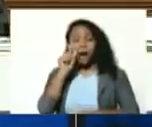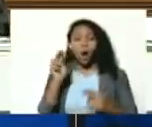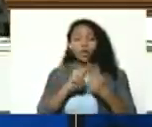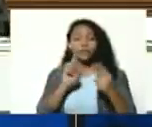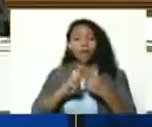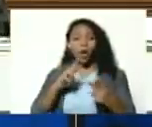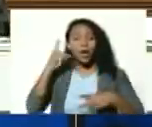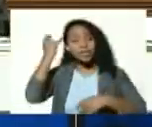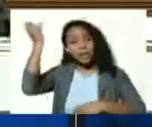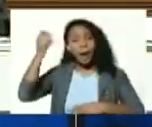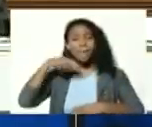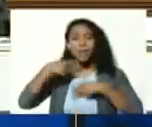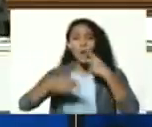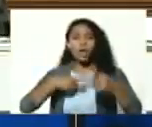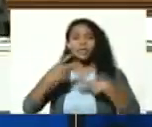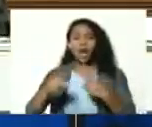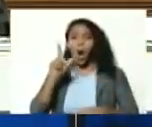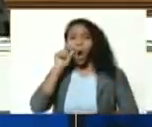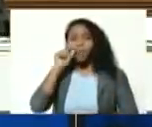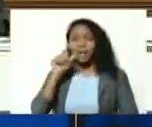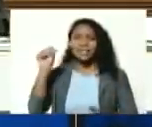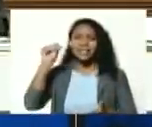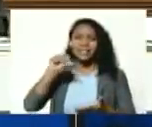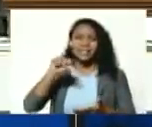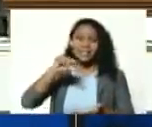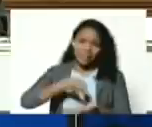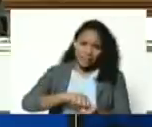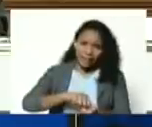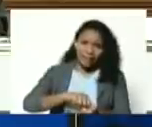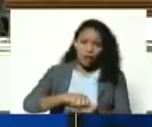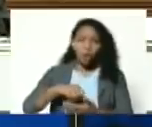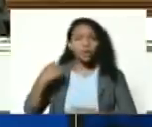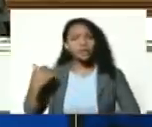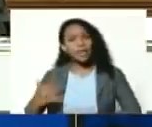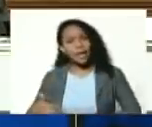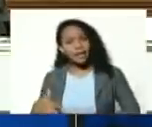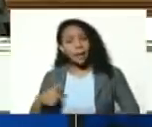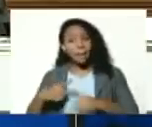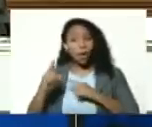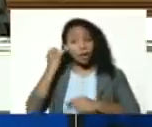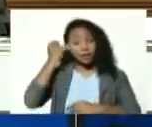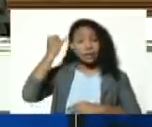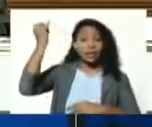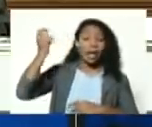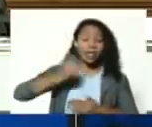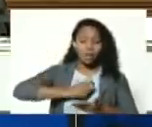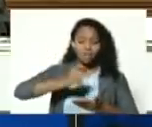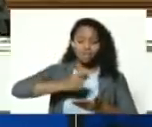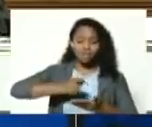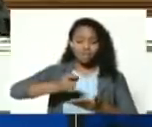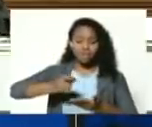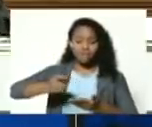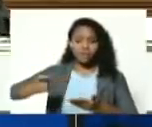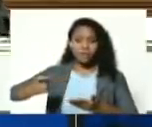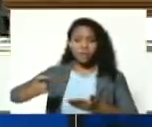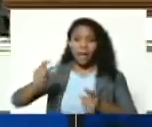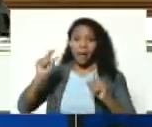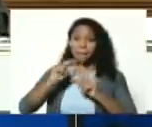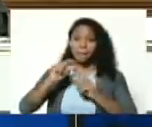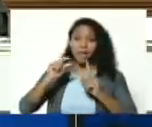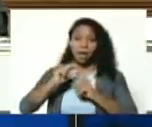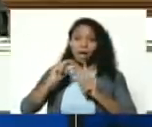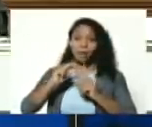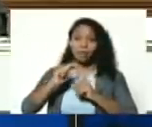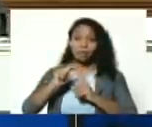políticas un hombre de centro derecha pero era un genio de la pluma de la palabra